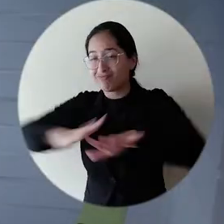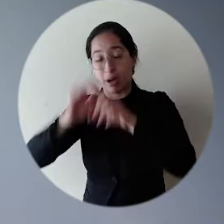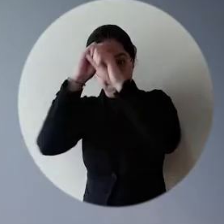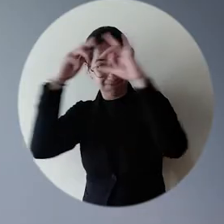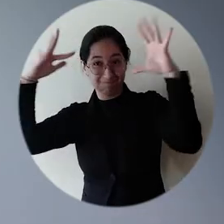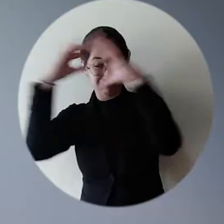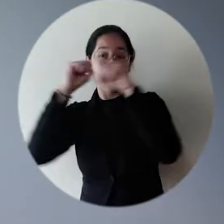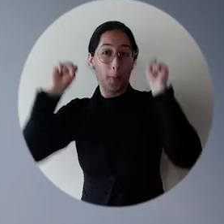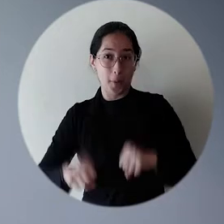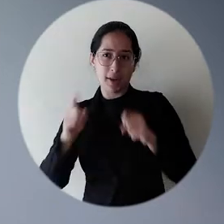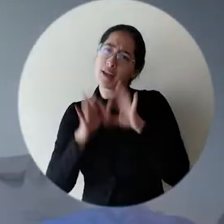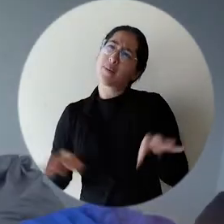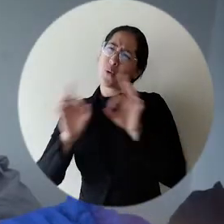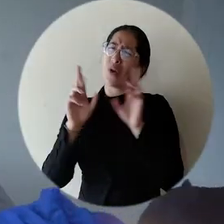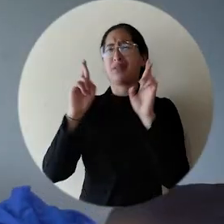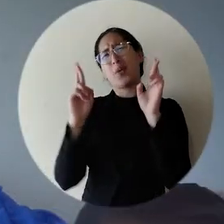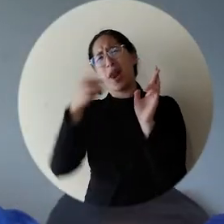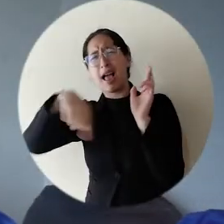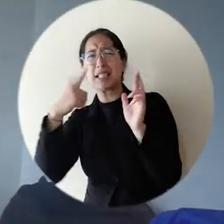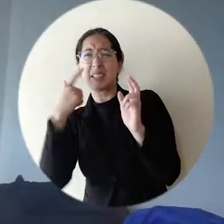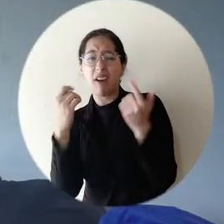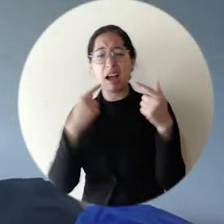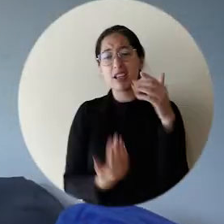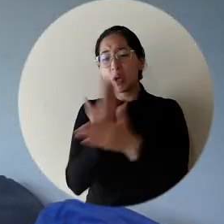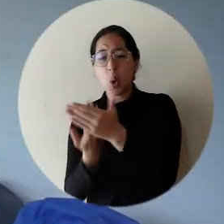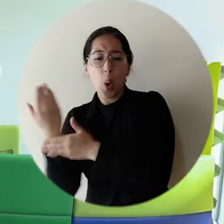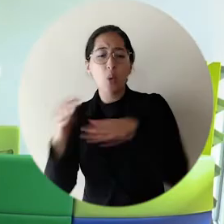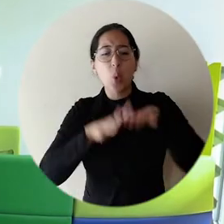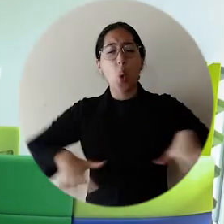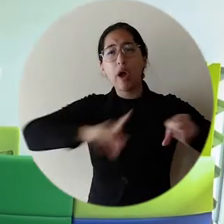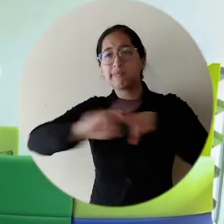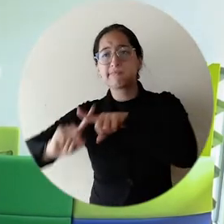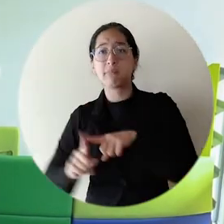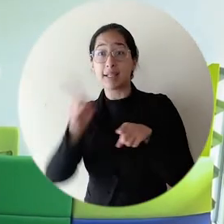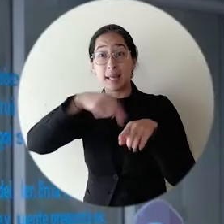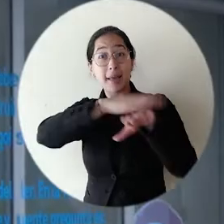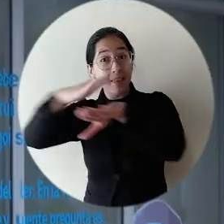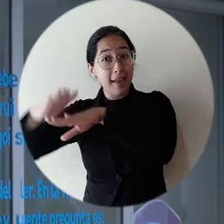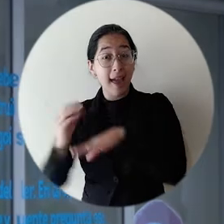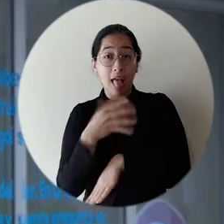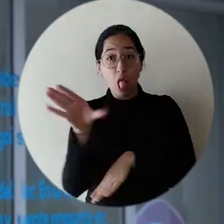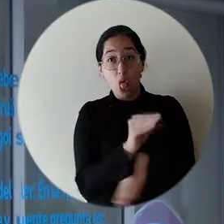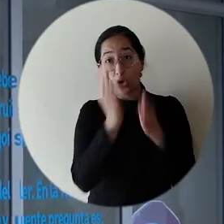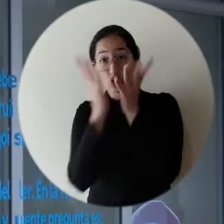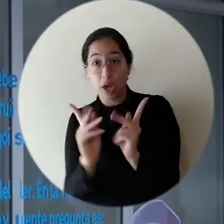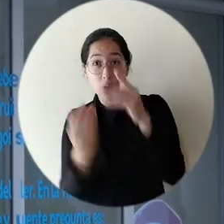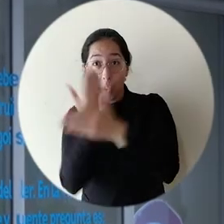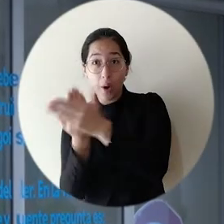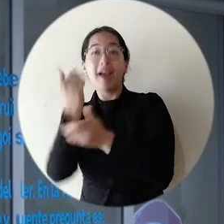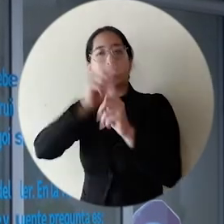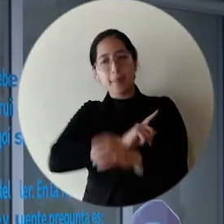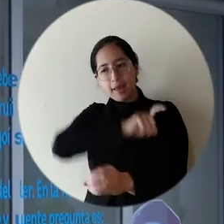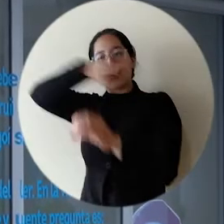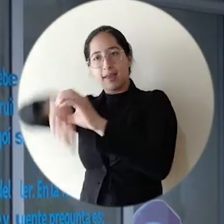son posibles. Qué bueno que cada organización empiece a crear nuevos espacios, a hacer mejores contenidos y a invitar a cada nuevo estudiante para